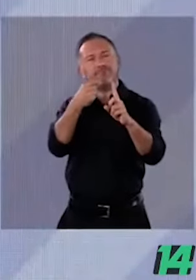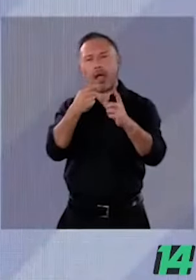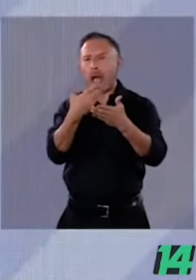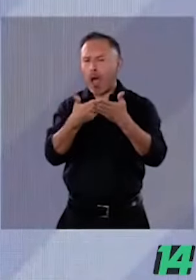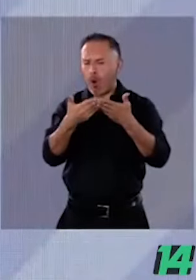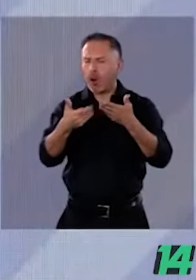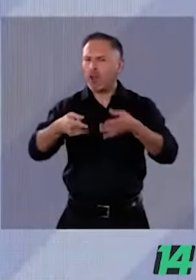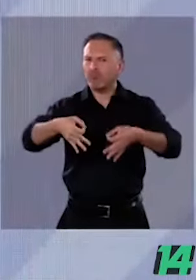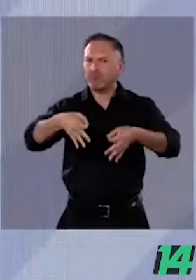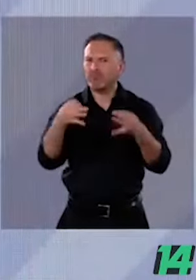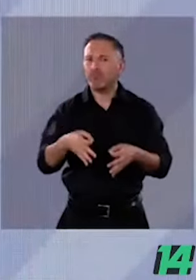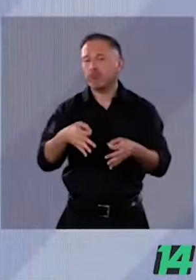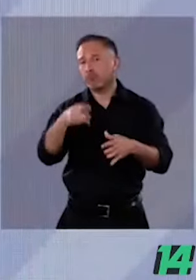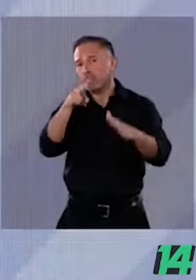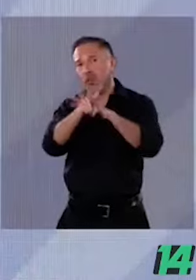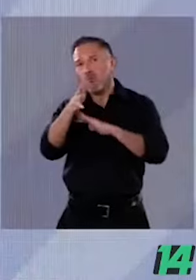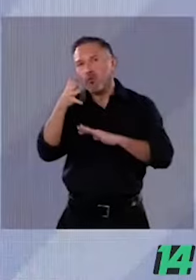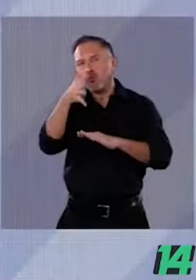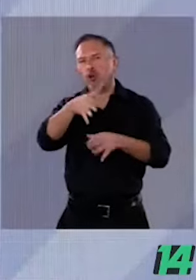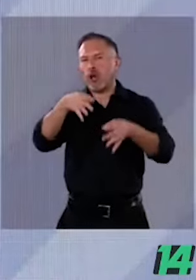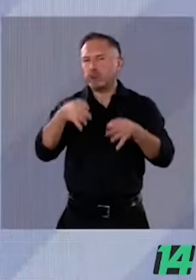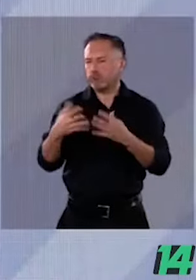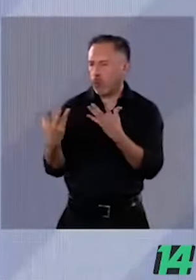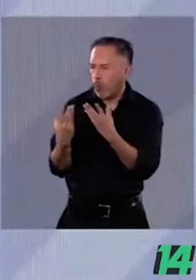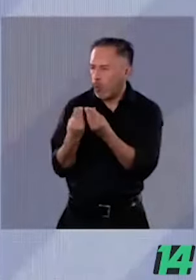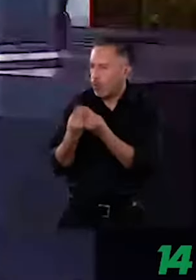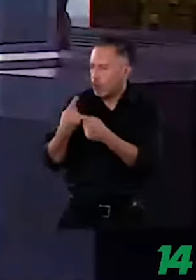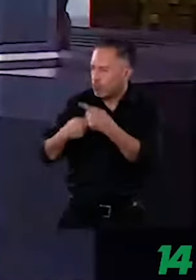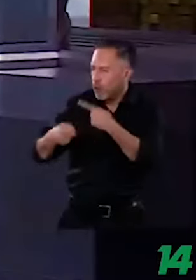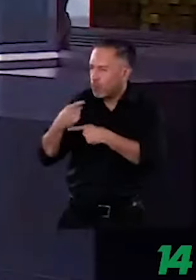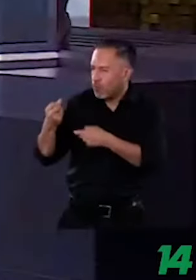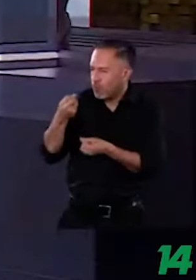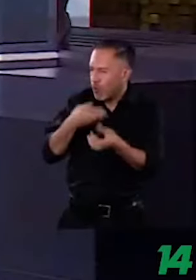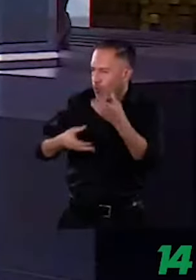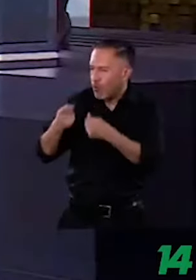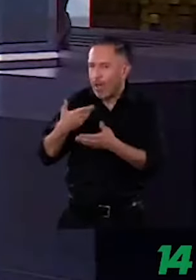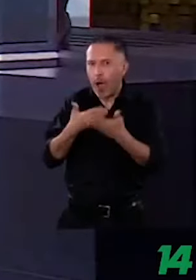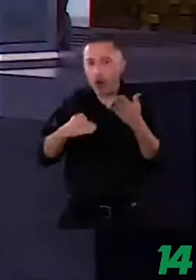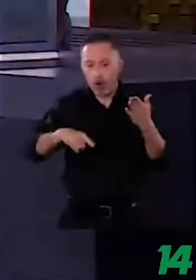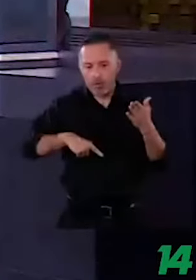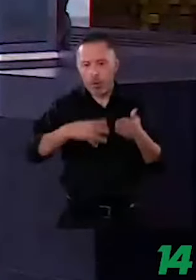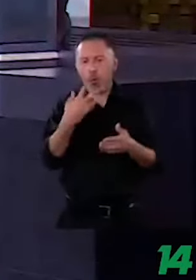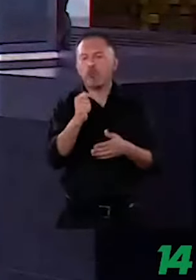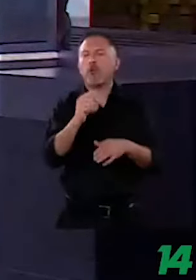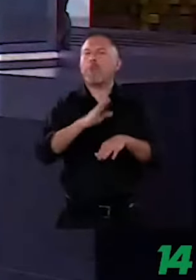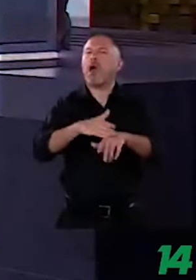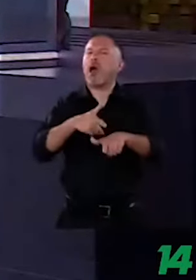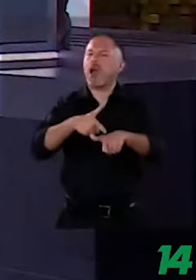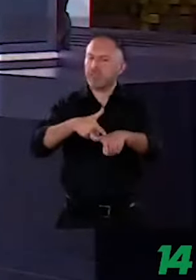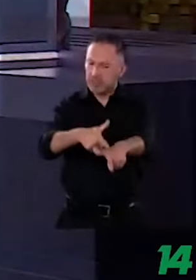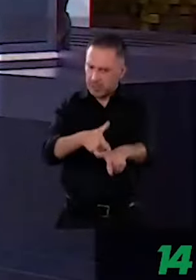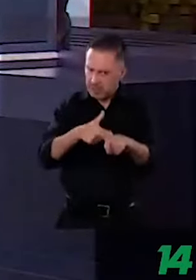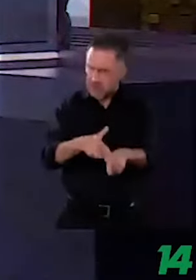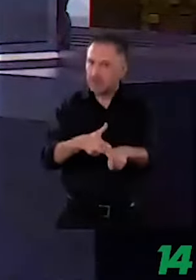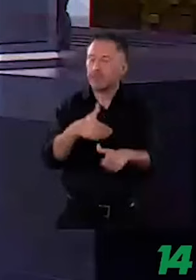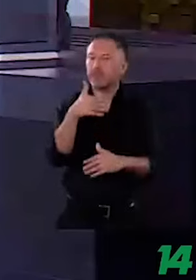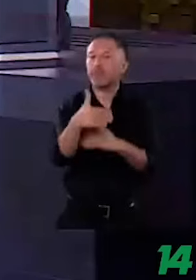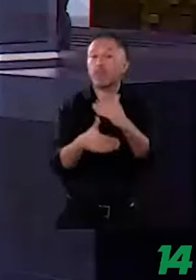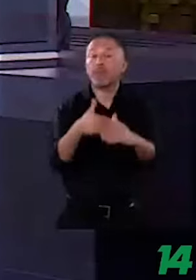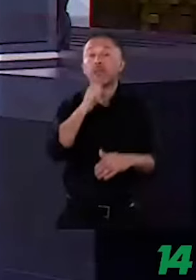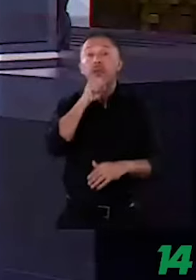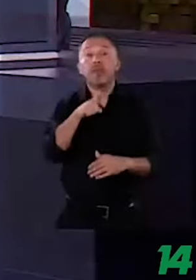futuro que dé continuidad a la cuarta transformación de la vida pública. Y vamos a hablar de autoritarismos, la